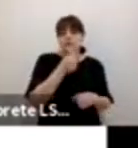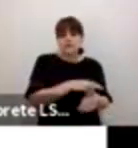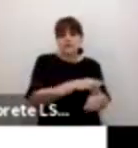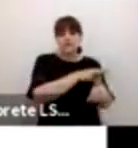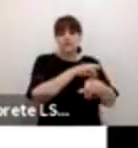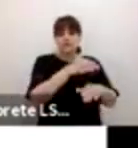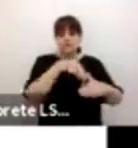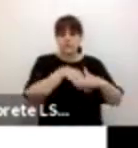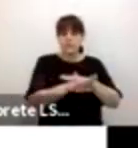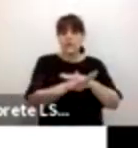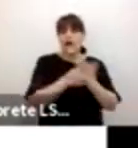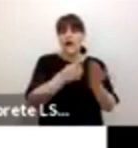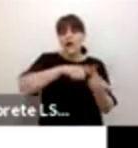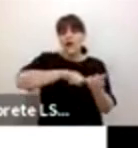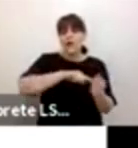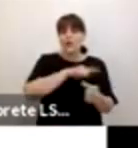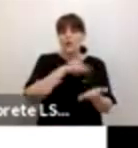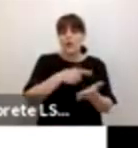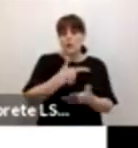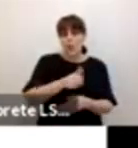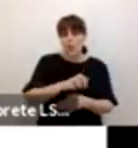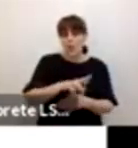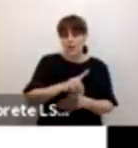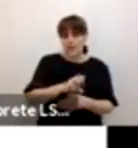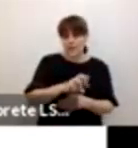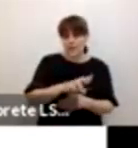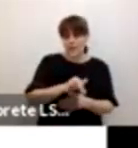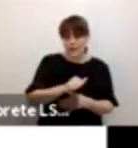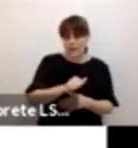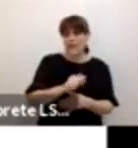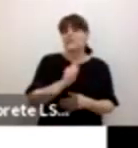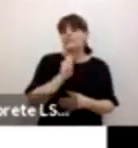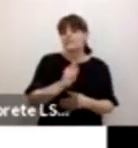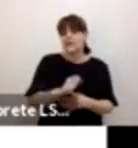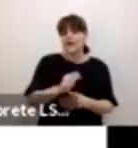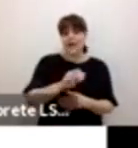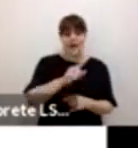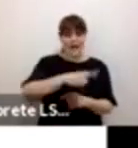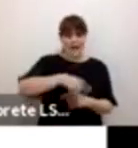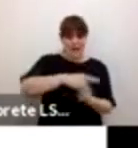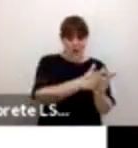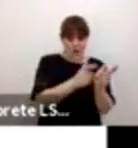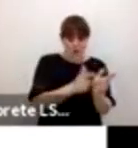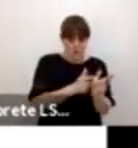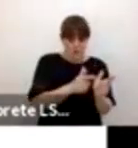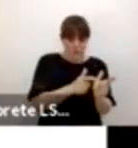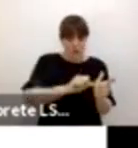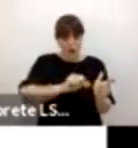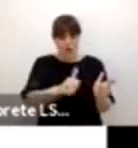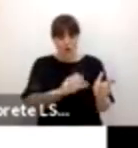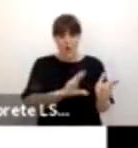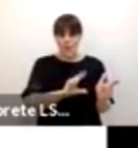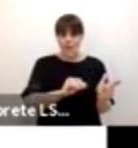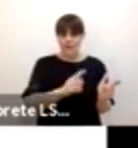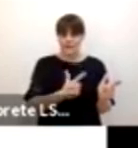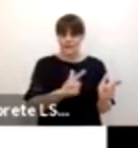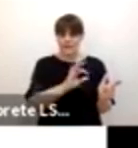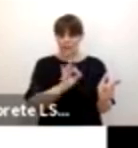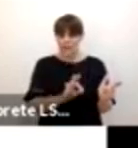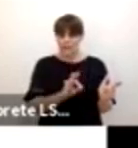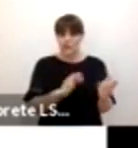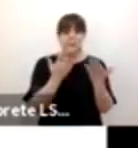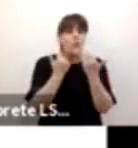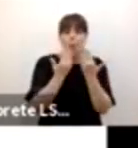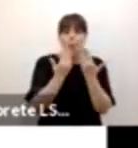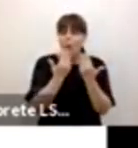entonces quiere decir que 97% de los niños que están en este segmento no van a